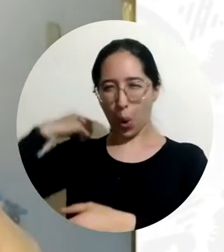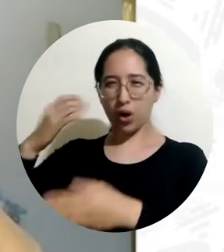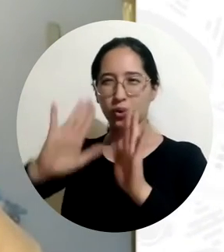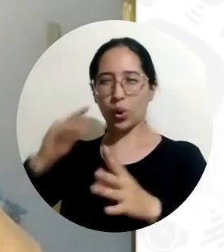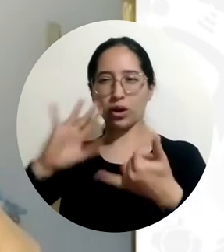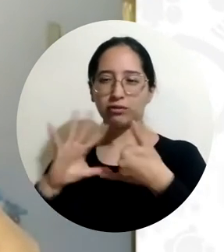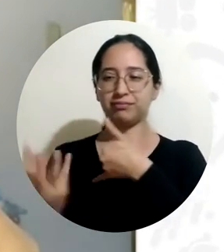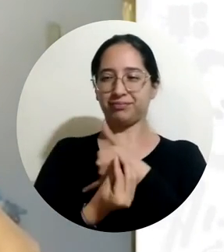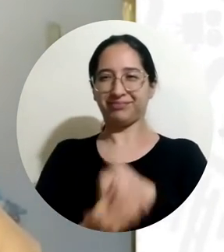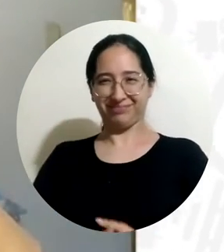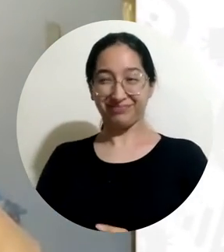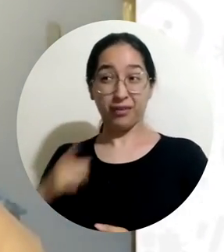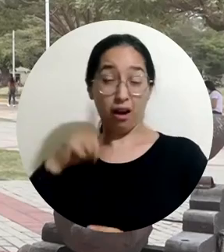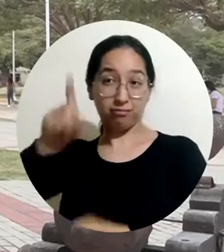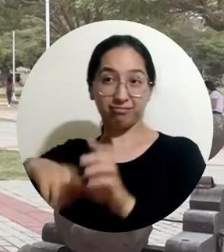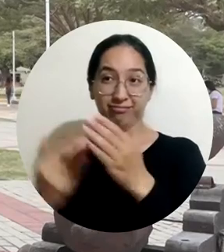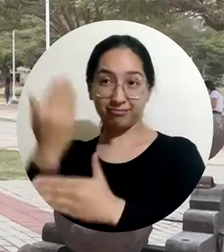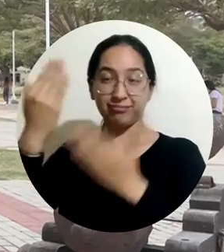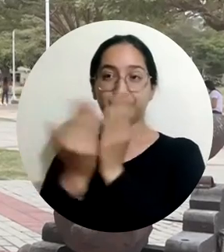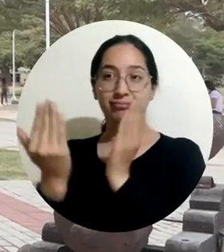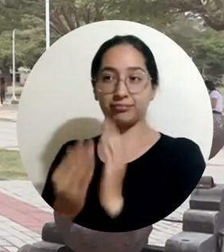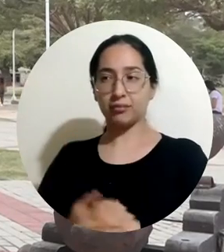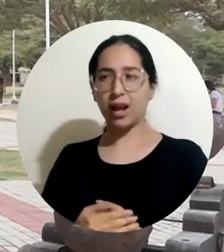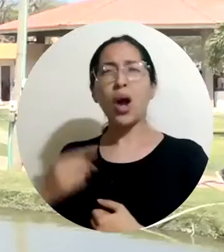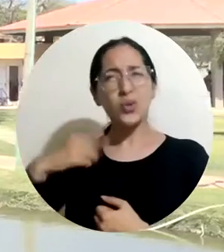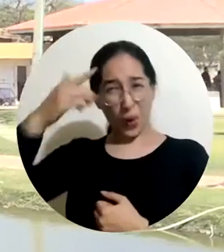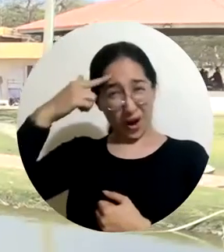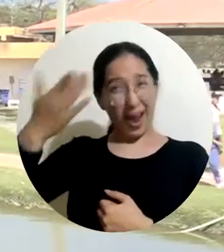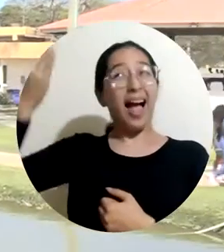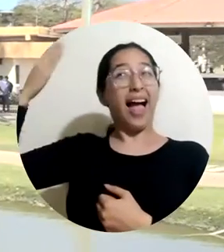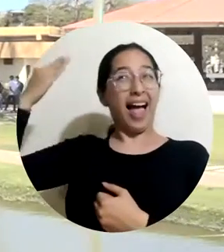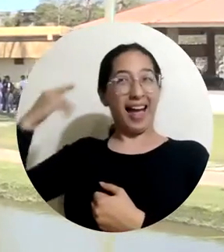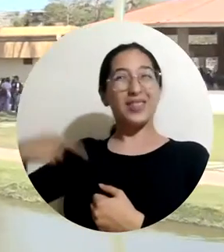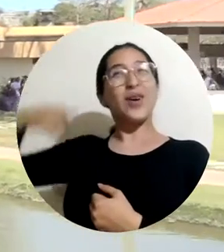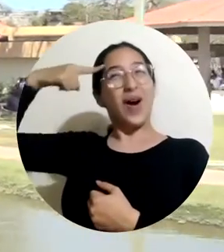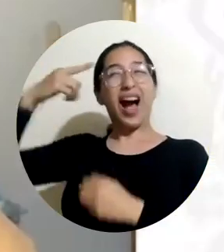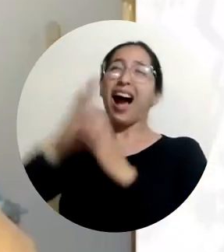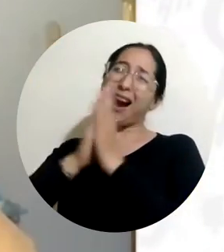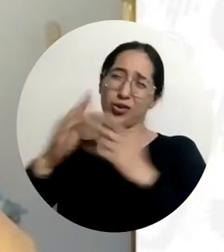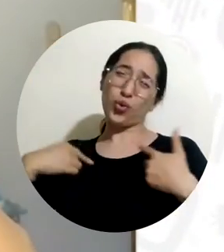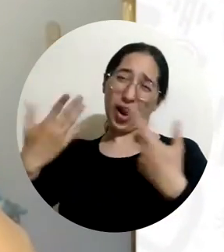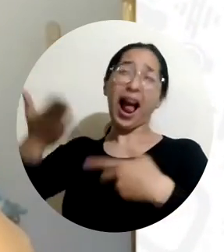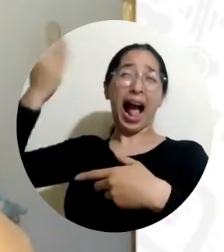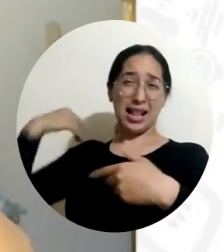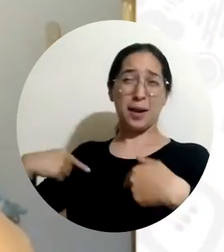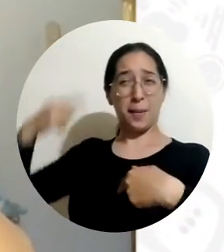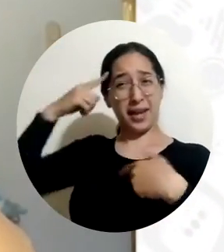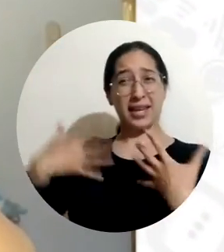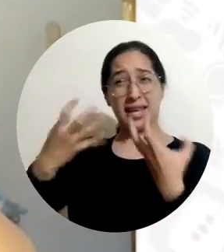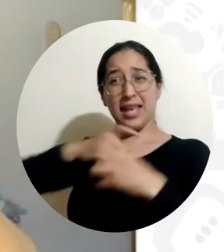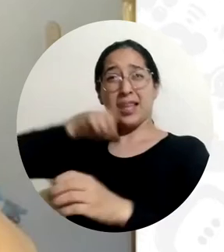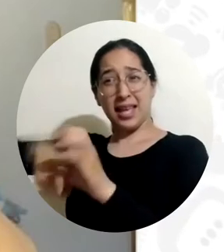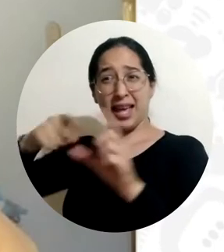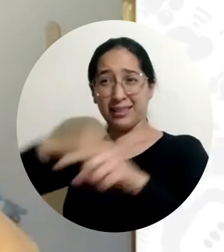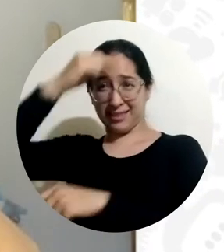yo soñaba con estudiar en esa universidad. Me llamaba la atención por aquello del mar, porque Santa Marta me